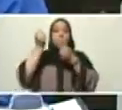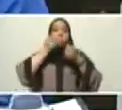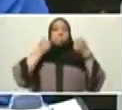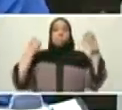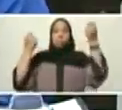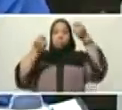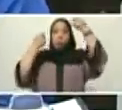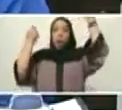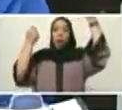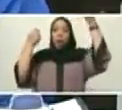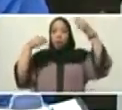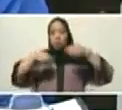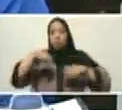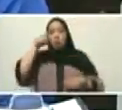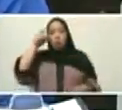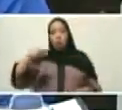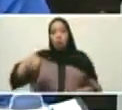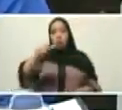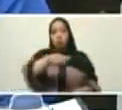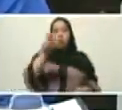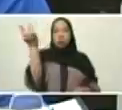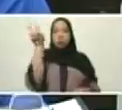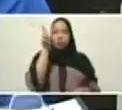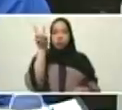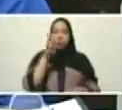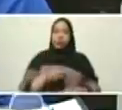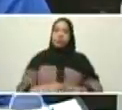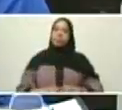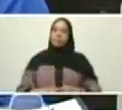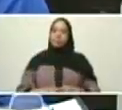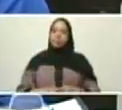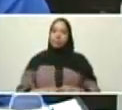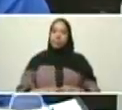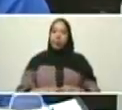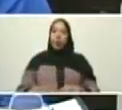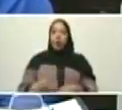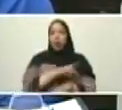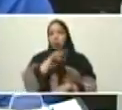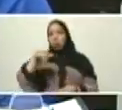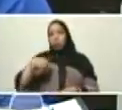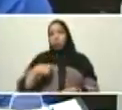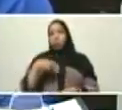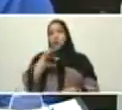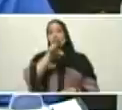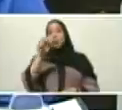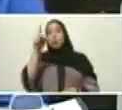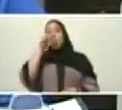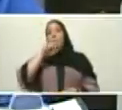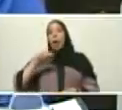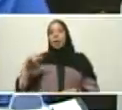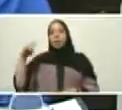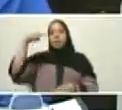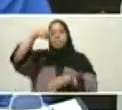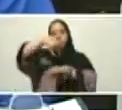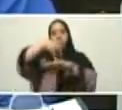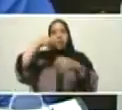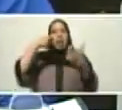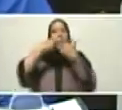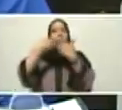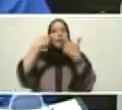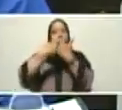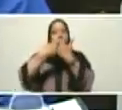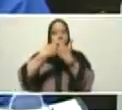de Venezuela. Estuvimos nosotros conmemorando los 200 años de Carabobo. Con motivo